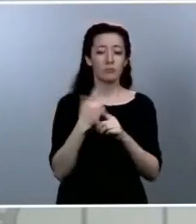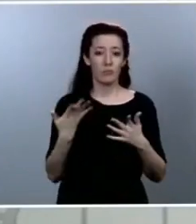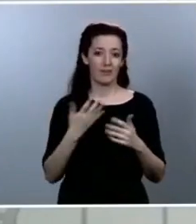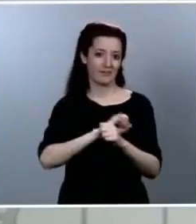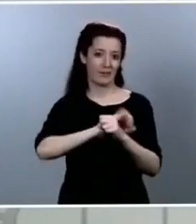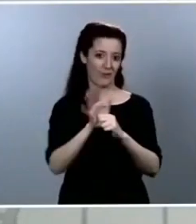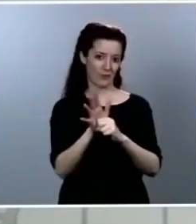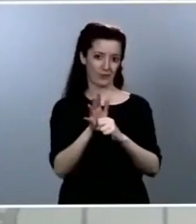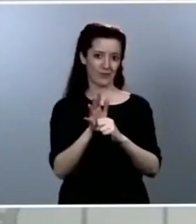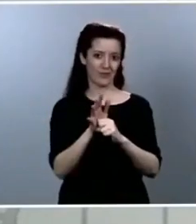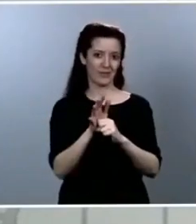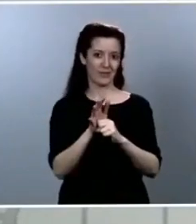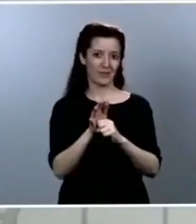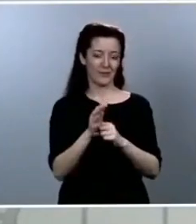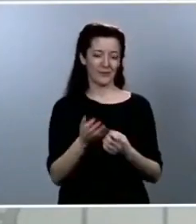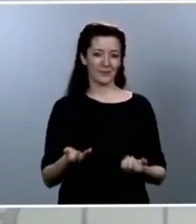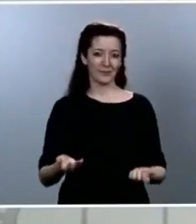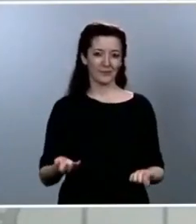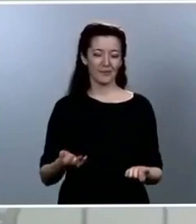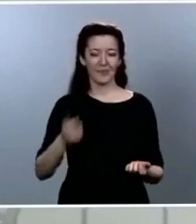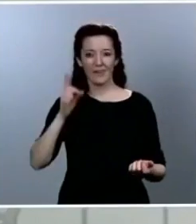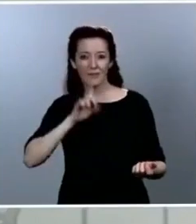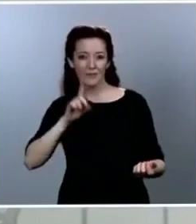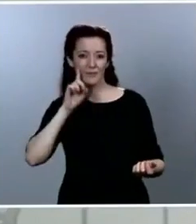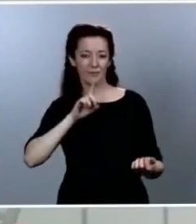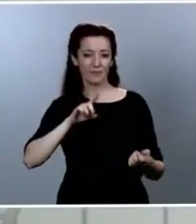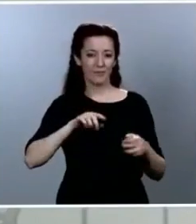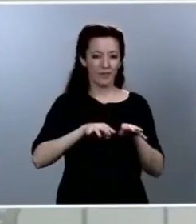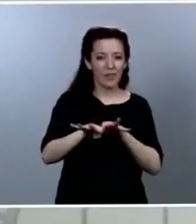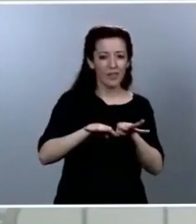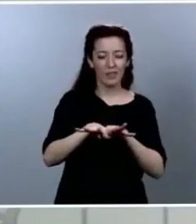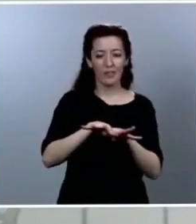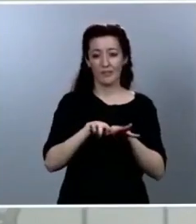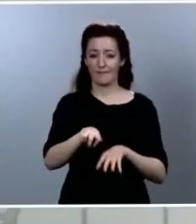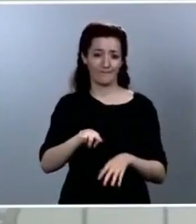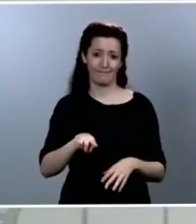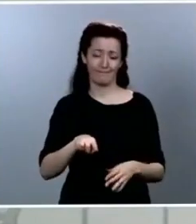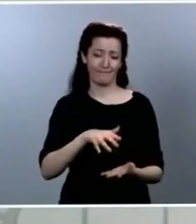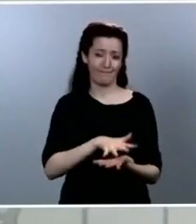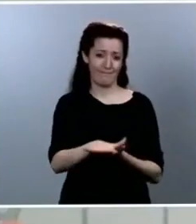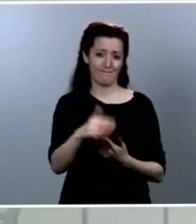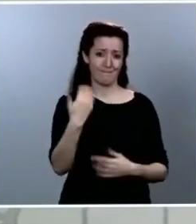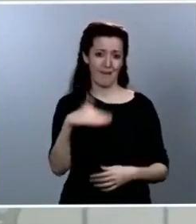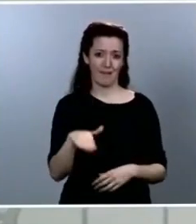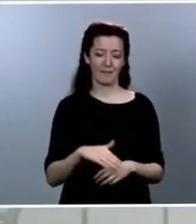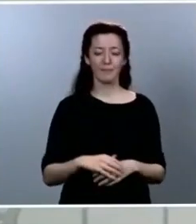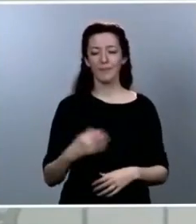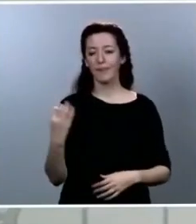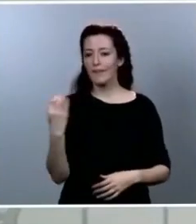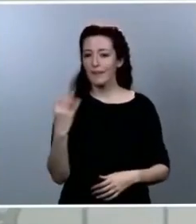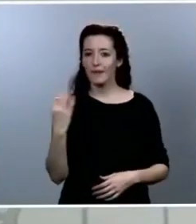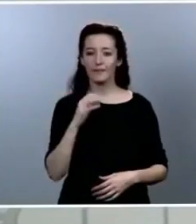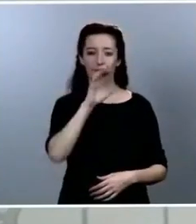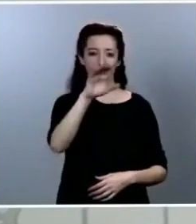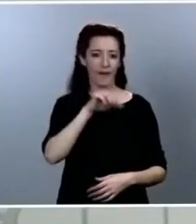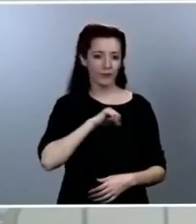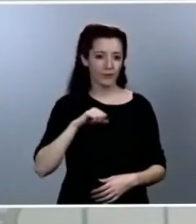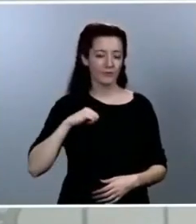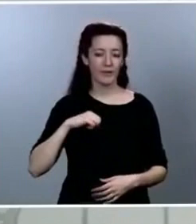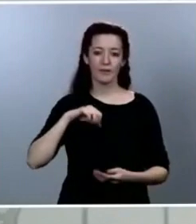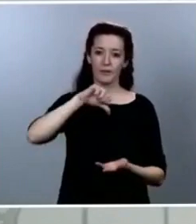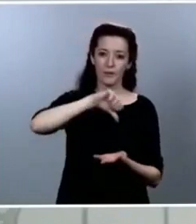Es nuestra obligación ponernos de acuerdo en todos los ámbitos institucionales, en las comunidades autónomas, en las ciudades, también